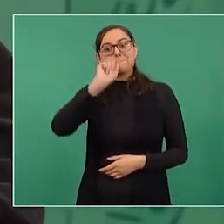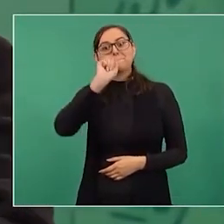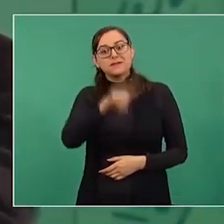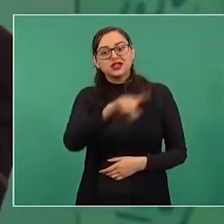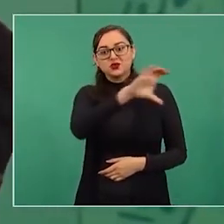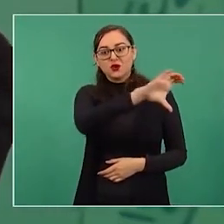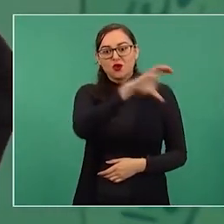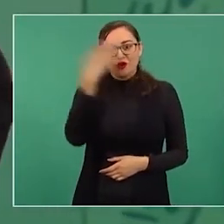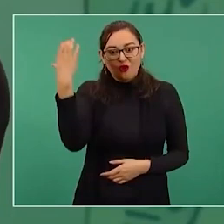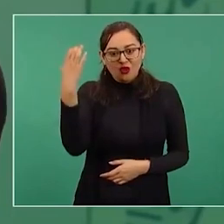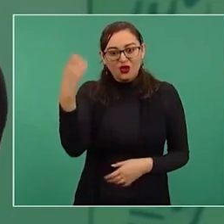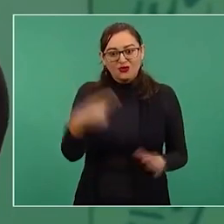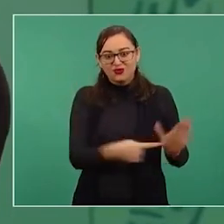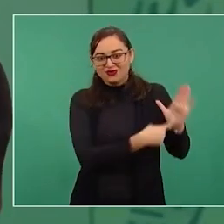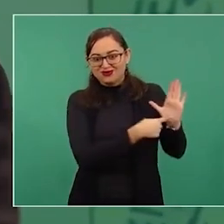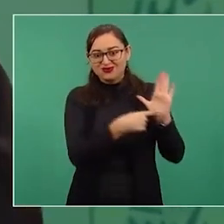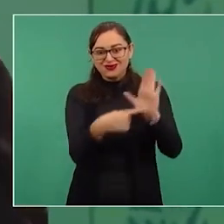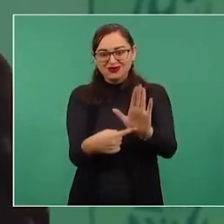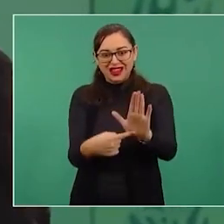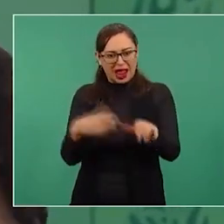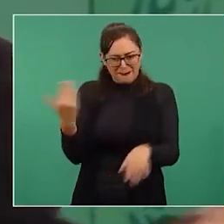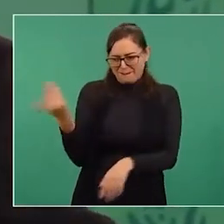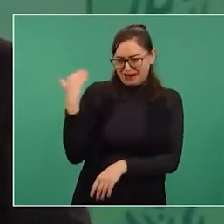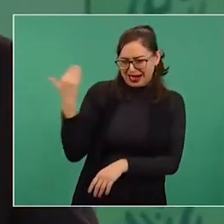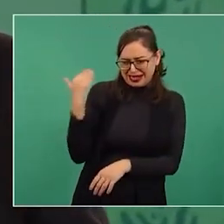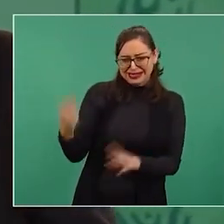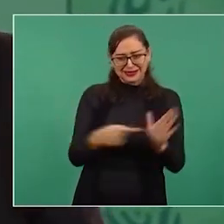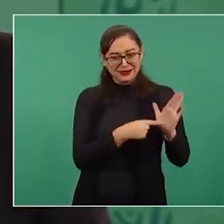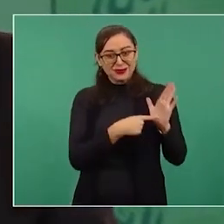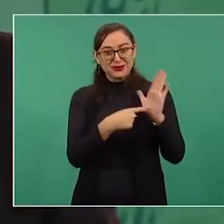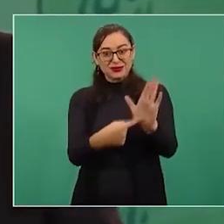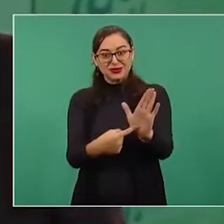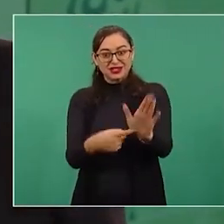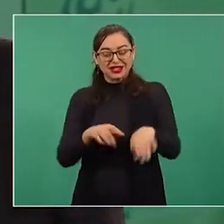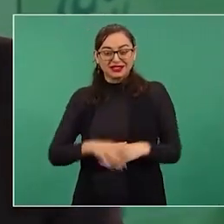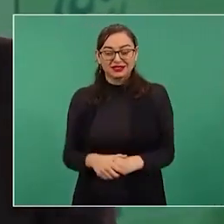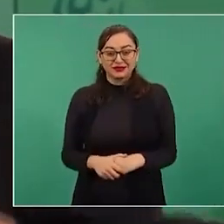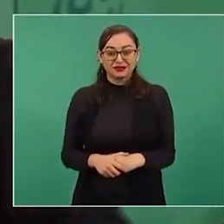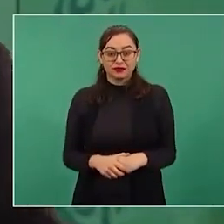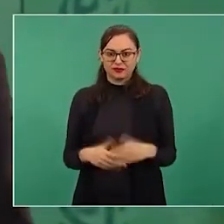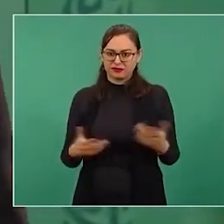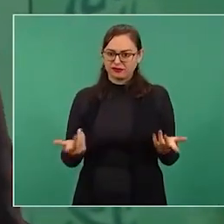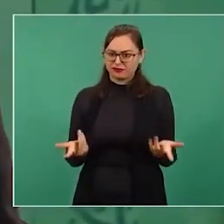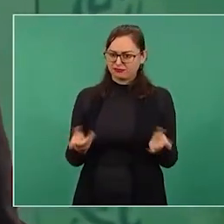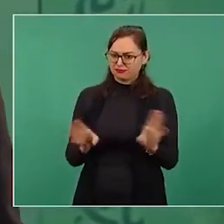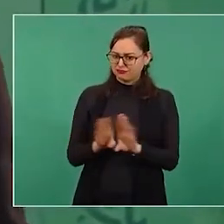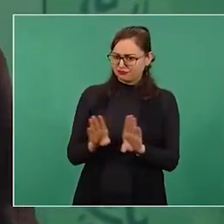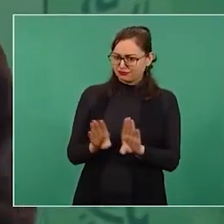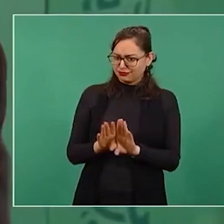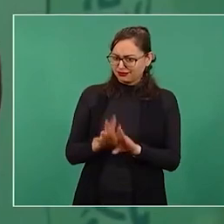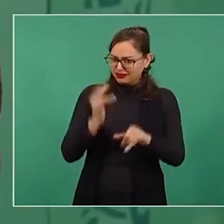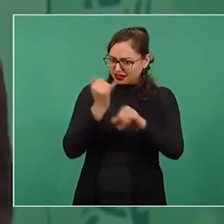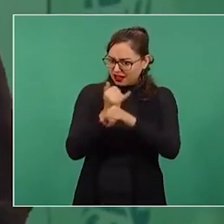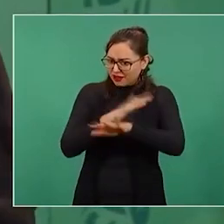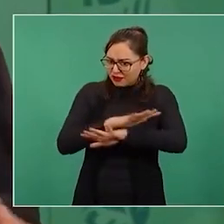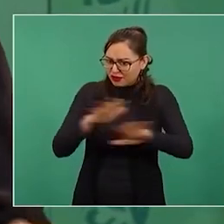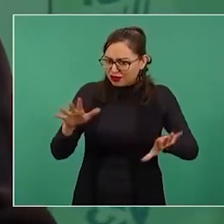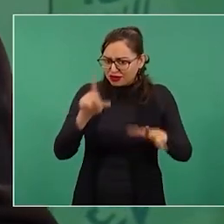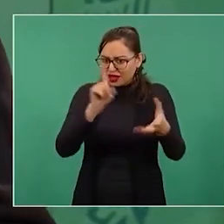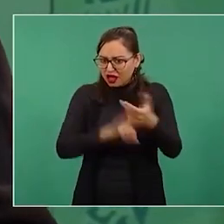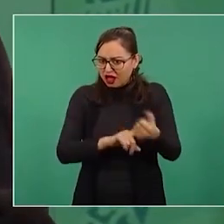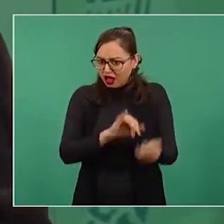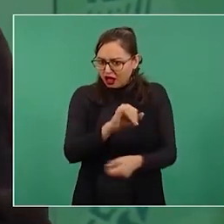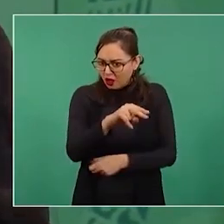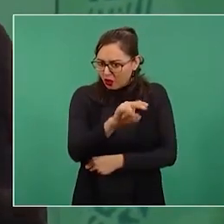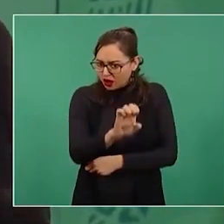de la Cámara del Banco. Esta información la tenía el INE o el Tribunal